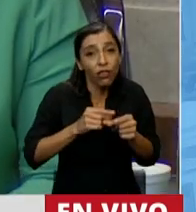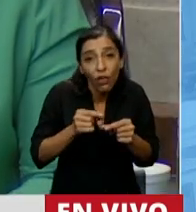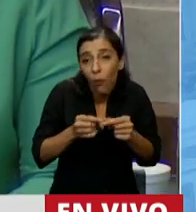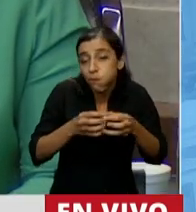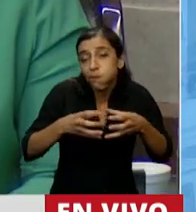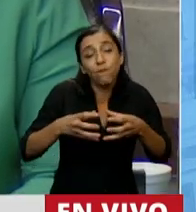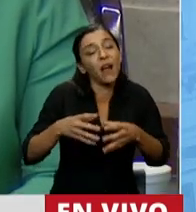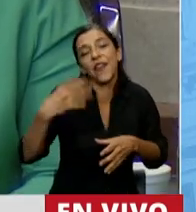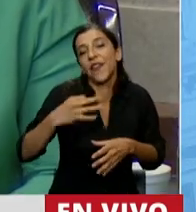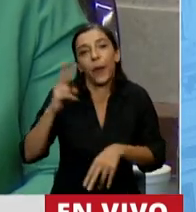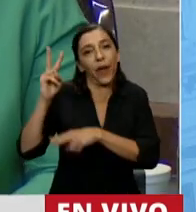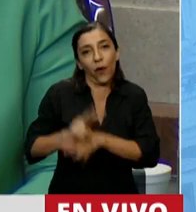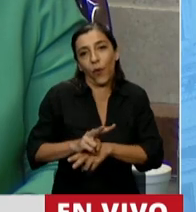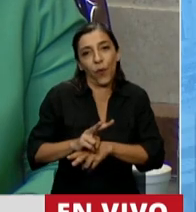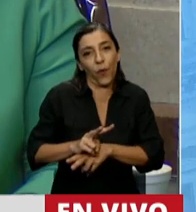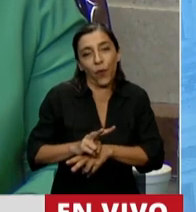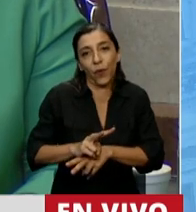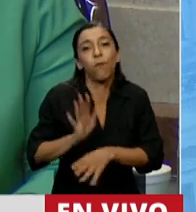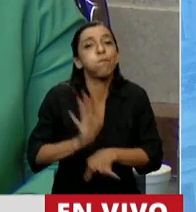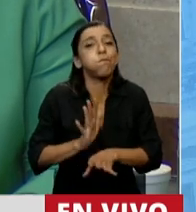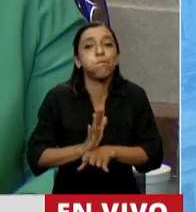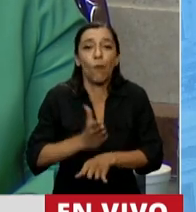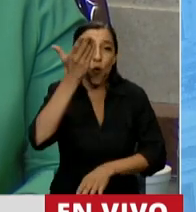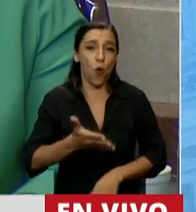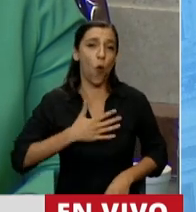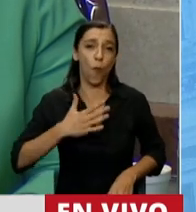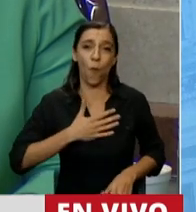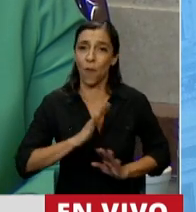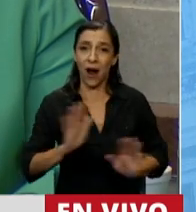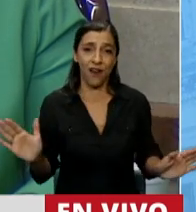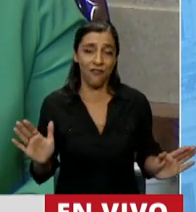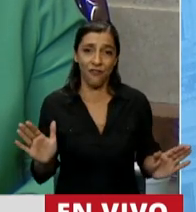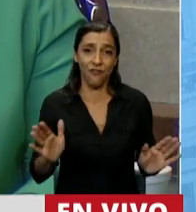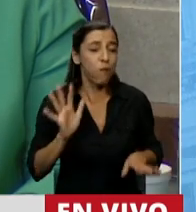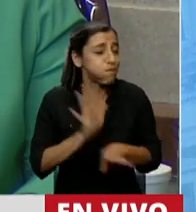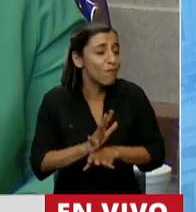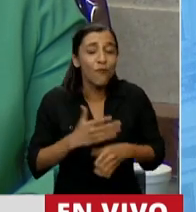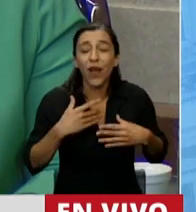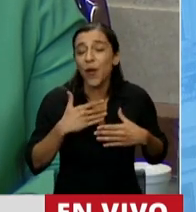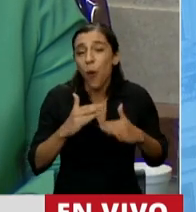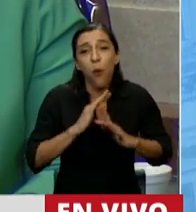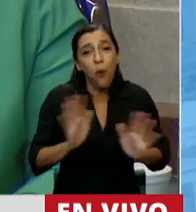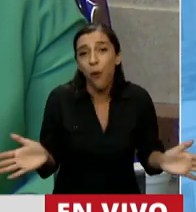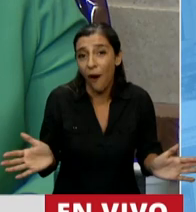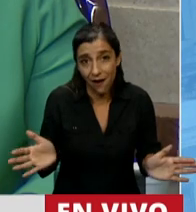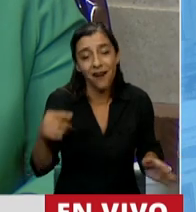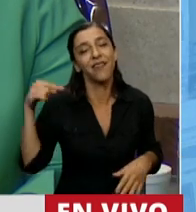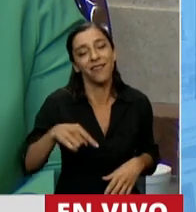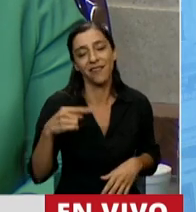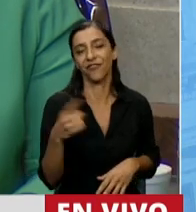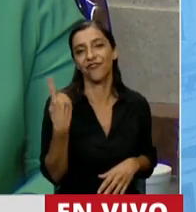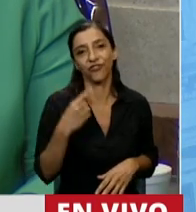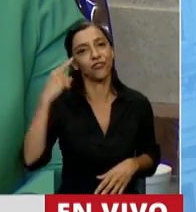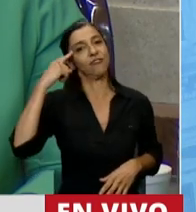biológicamente humano. Este debe ser el punto de partida para tomar la